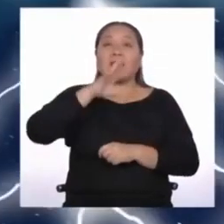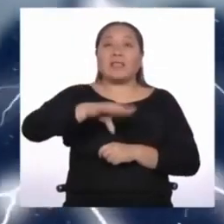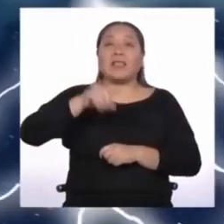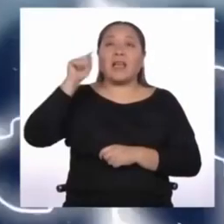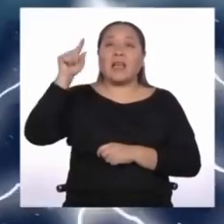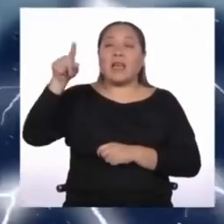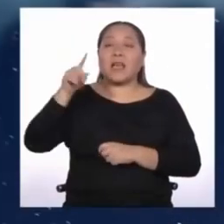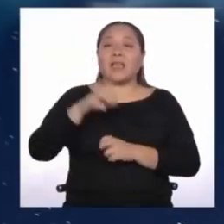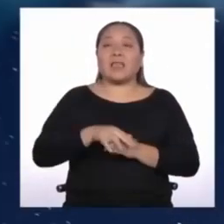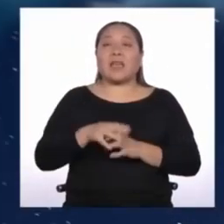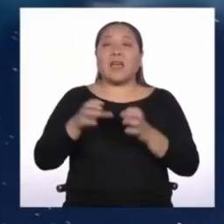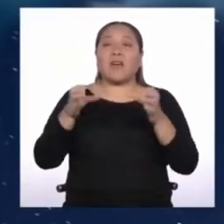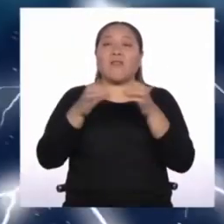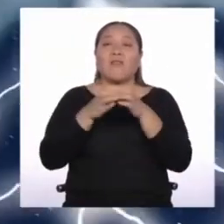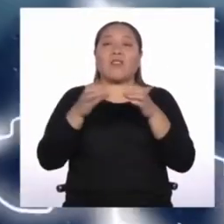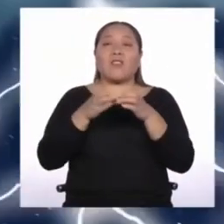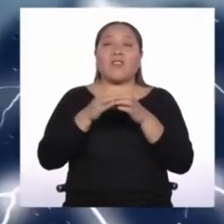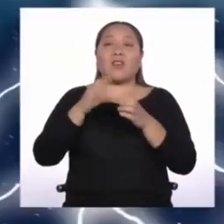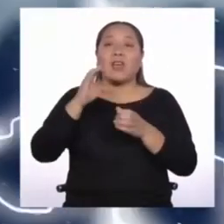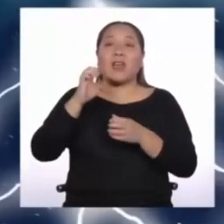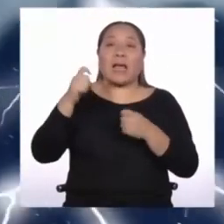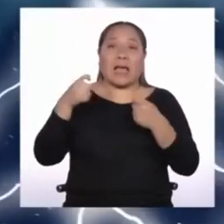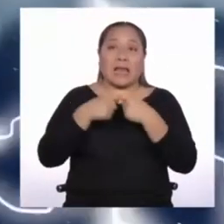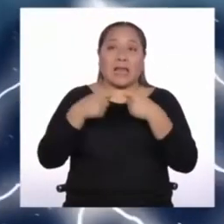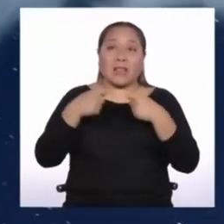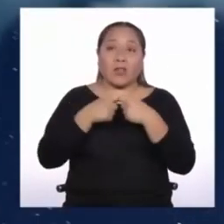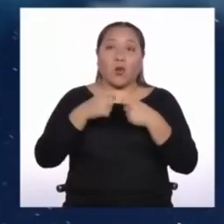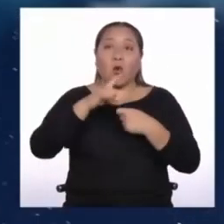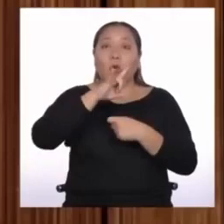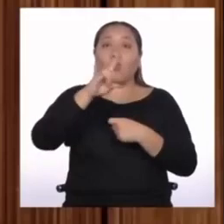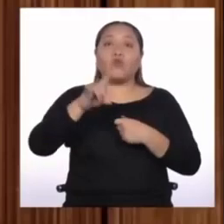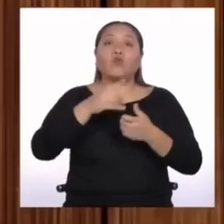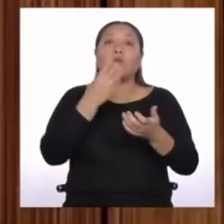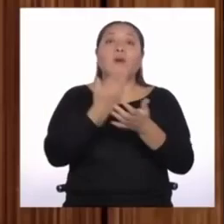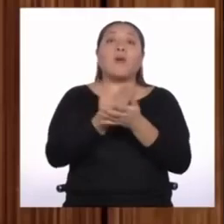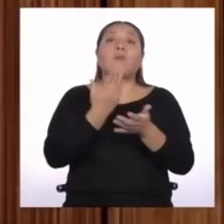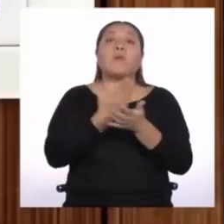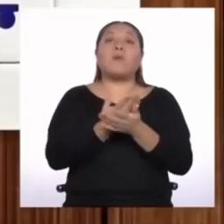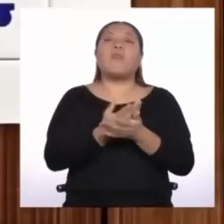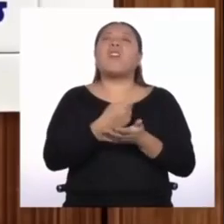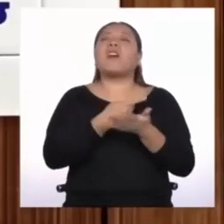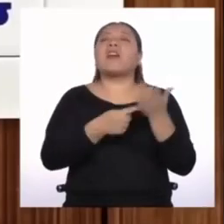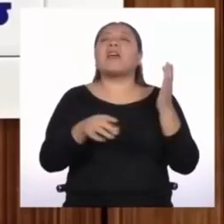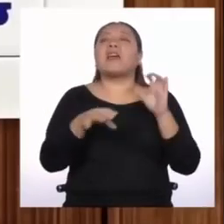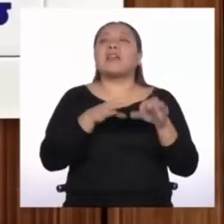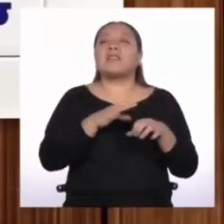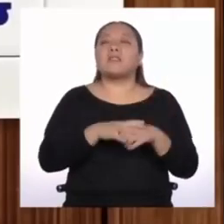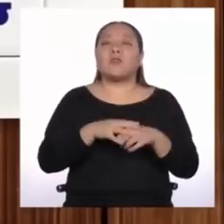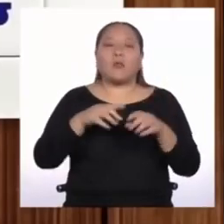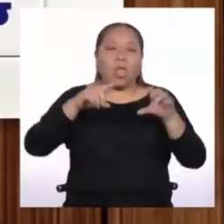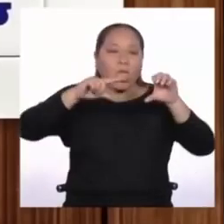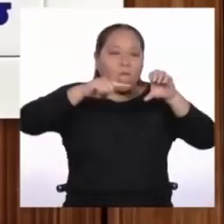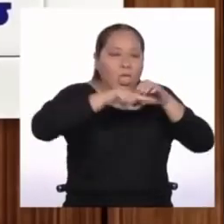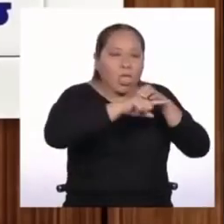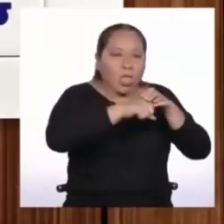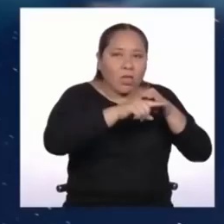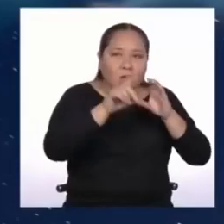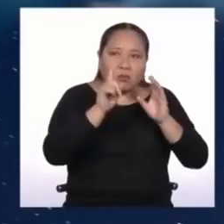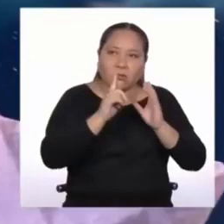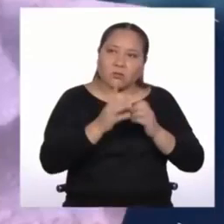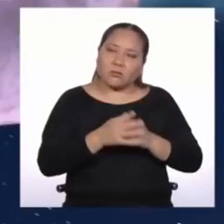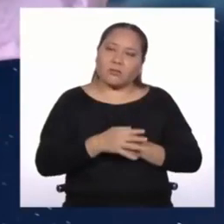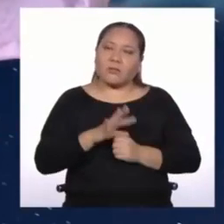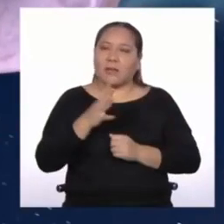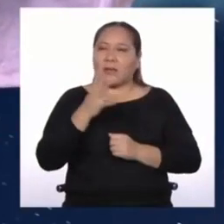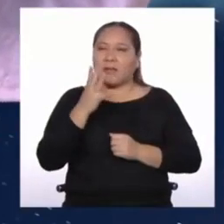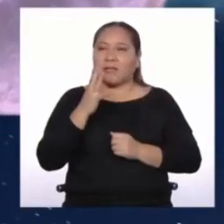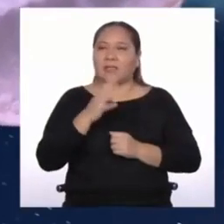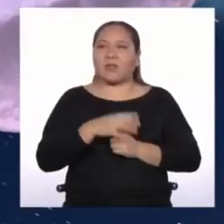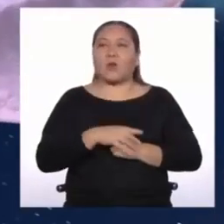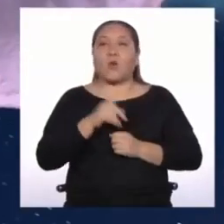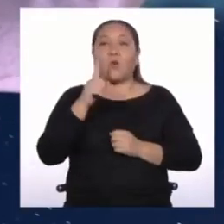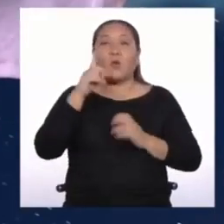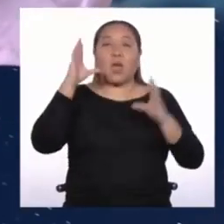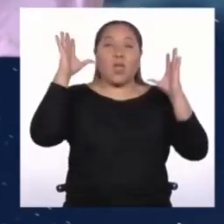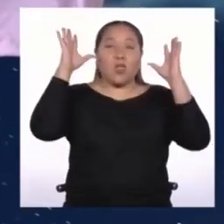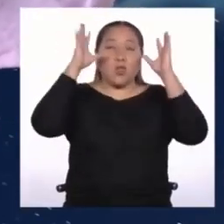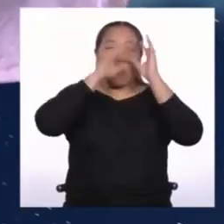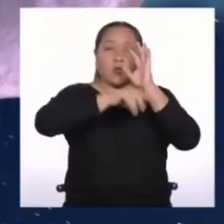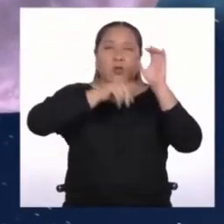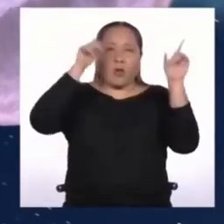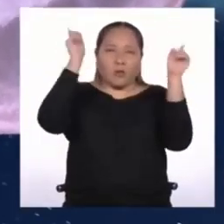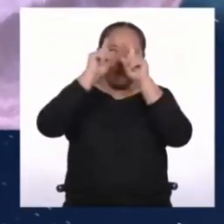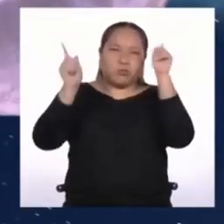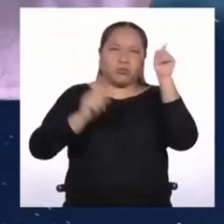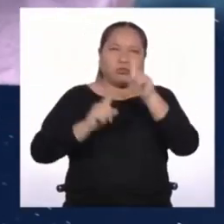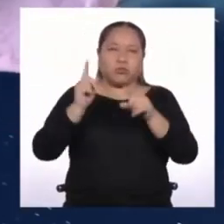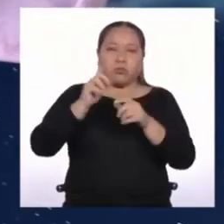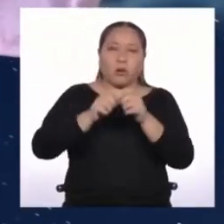eléctricos y propuso un método bien arriesgado para demostrarlo. ¿Qué hizo? ¿Metió su dedo en la enchufe? Algo así. Una noche de tormentas